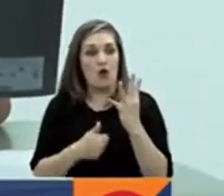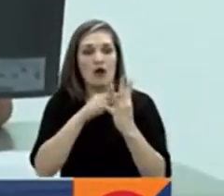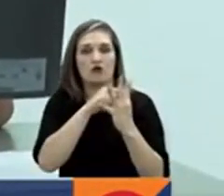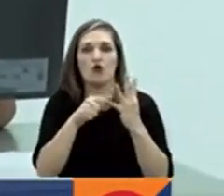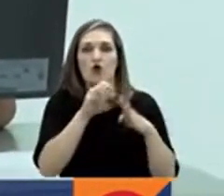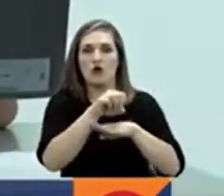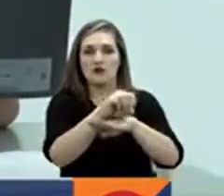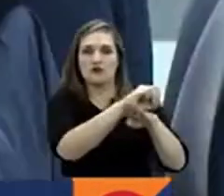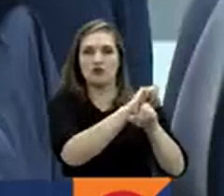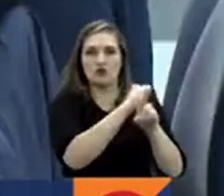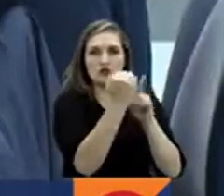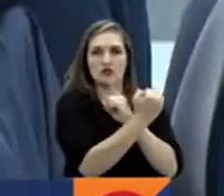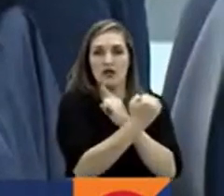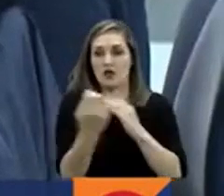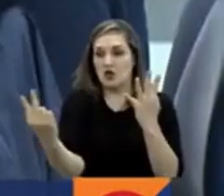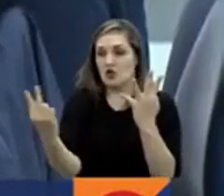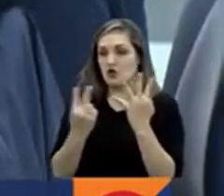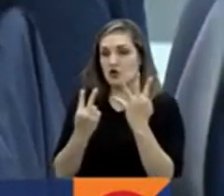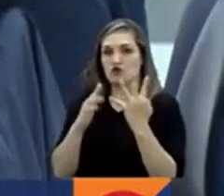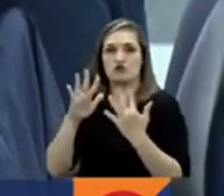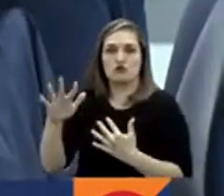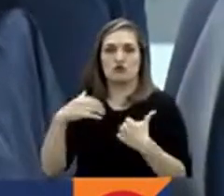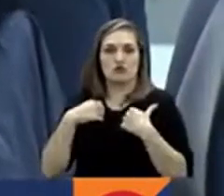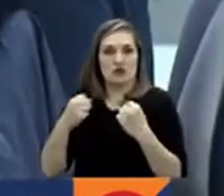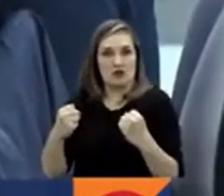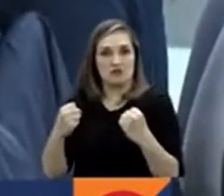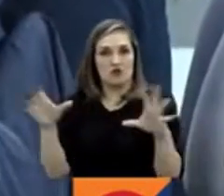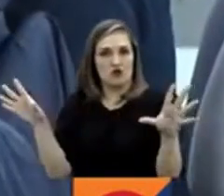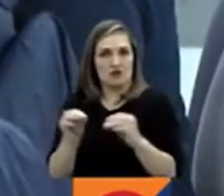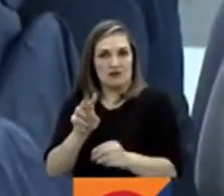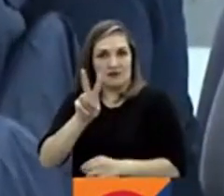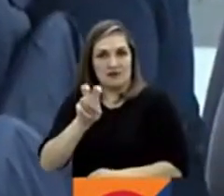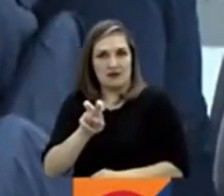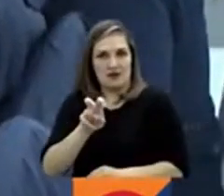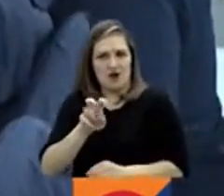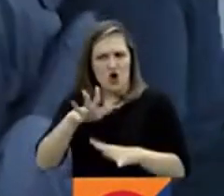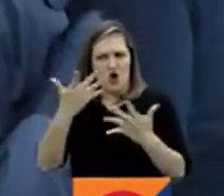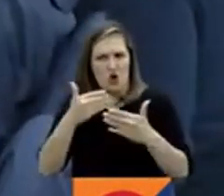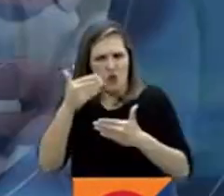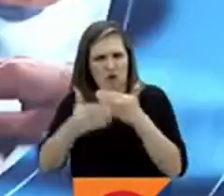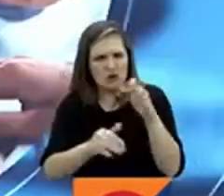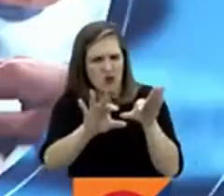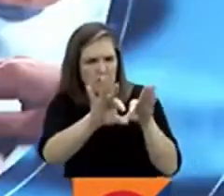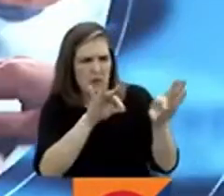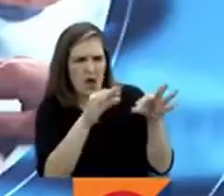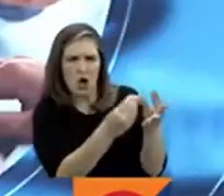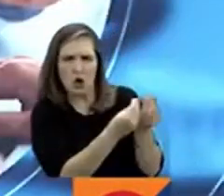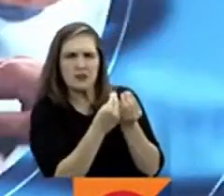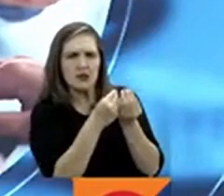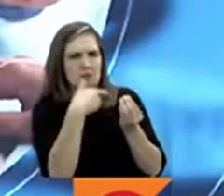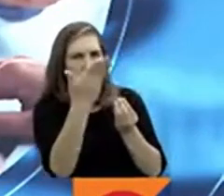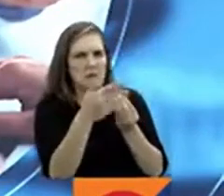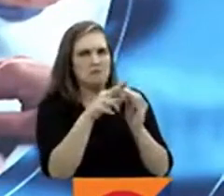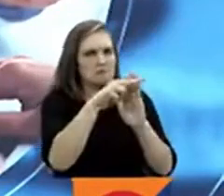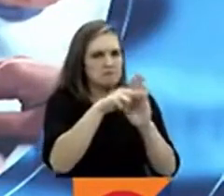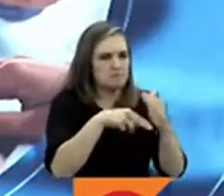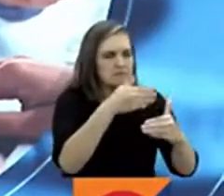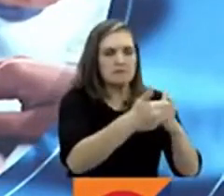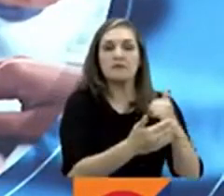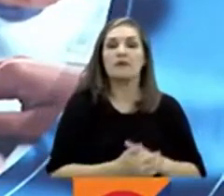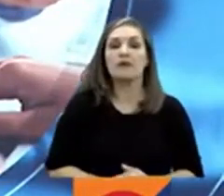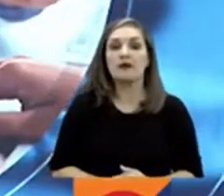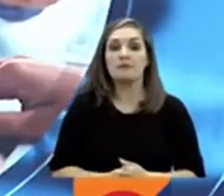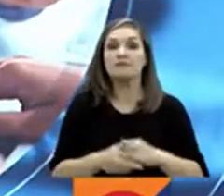y dos por personal de salud. El gobierno indicará cómo escogerán a los integrantes de esos consejos. La erradicación de la reforma a la